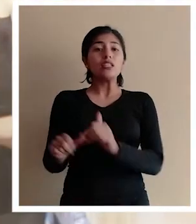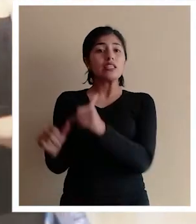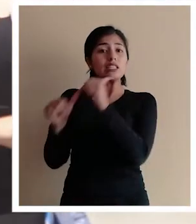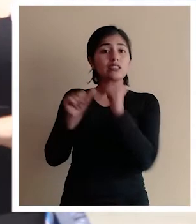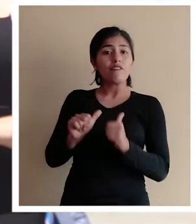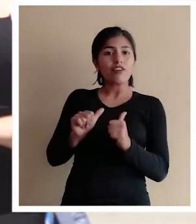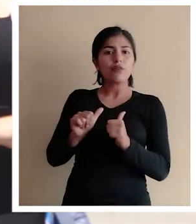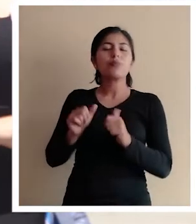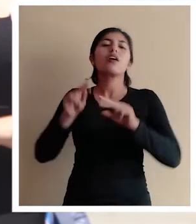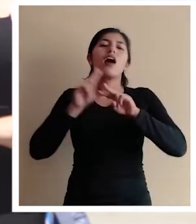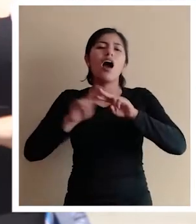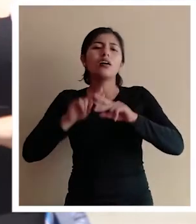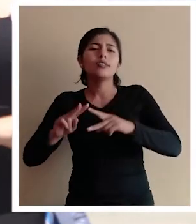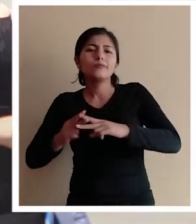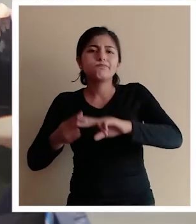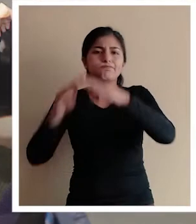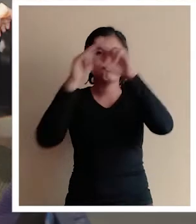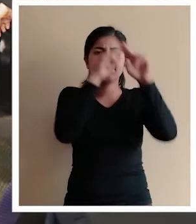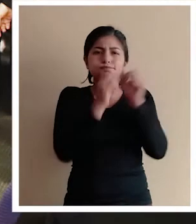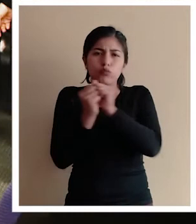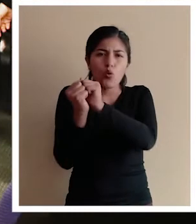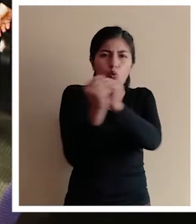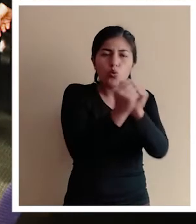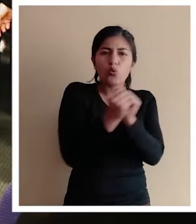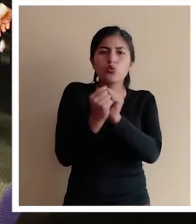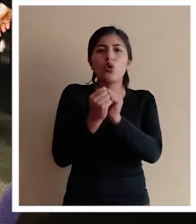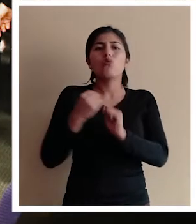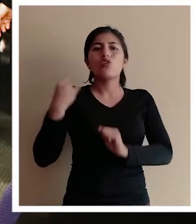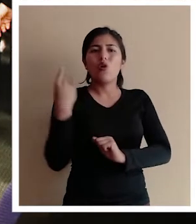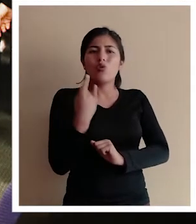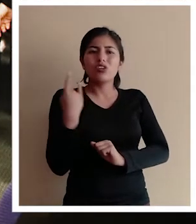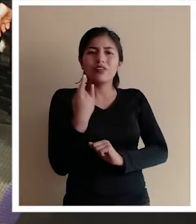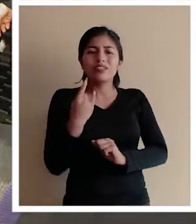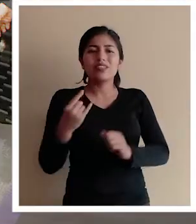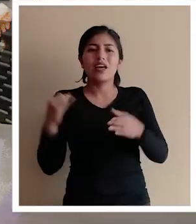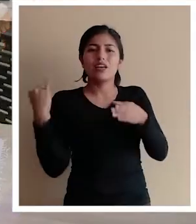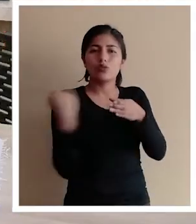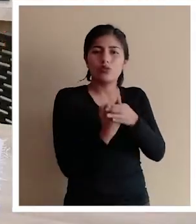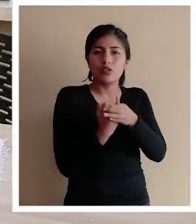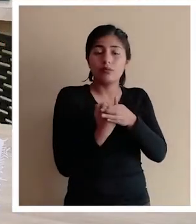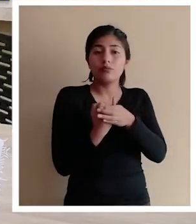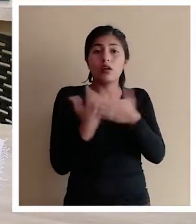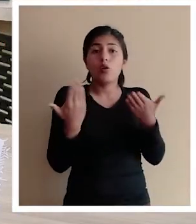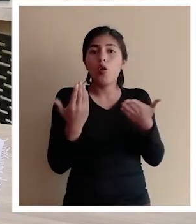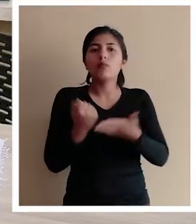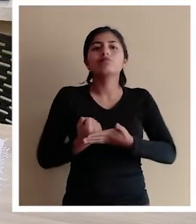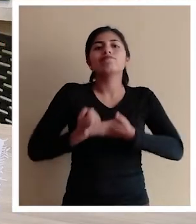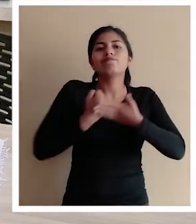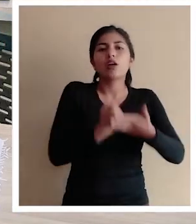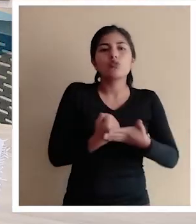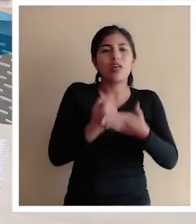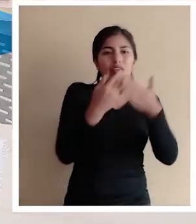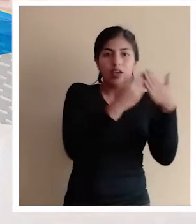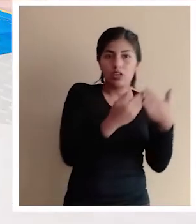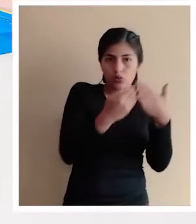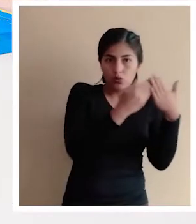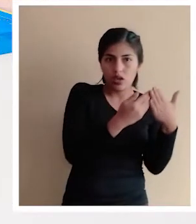Desafíos. Construir en conjunto una universidad más inclusiva con la ayuda de estudiantes,